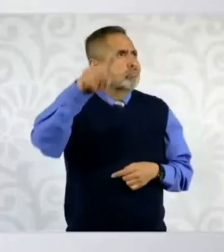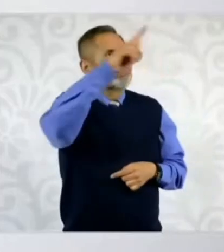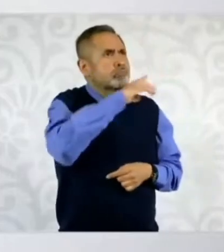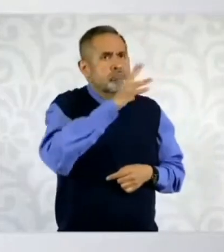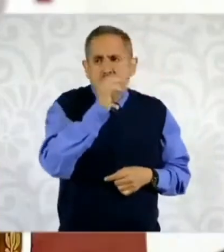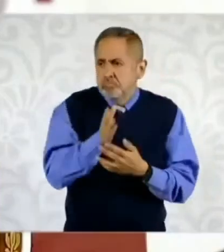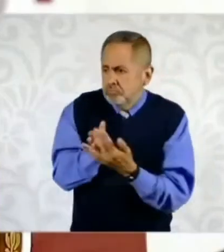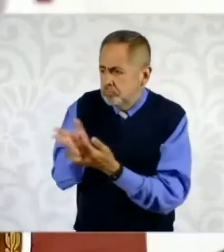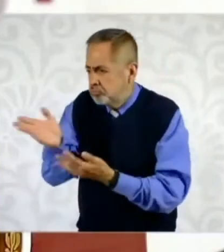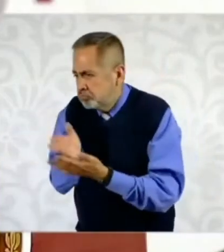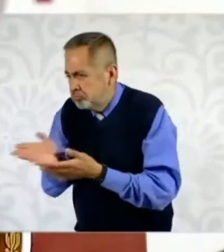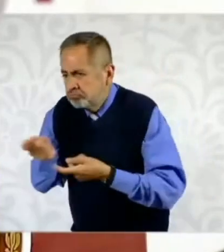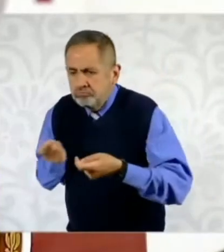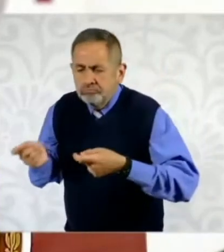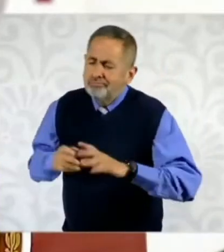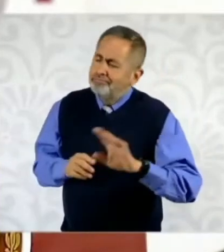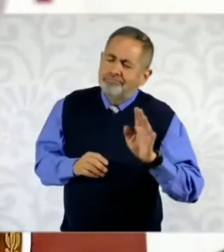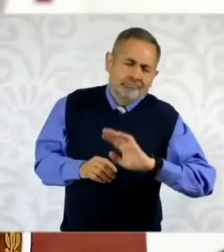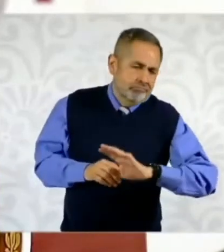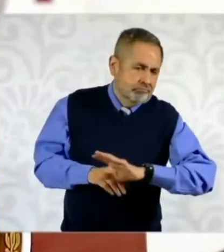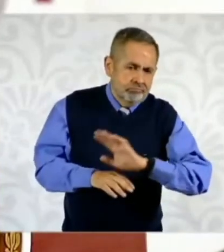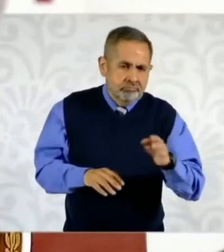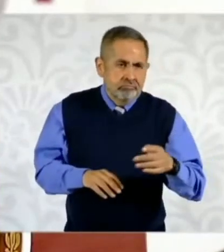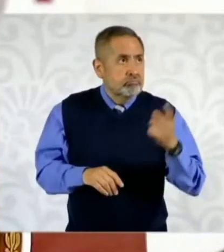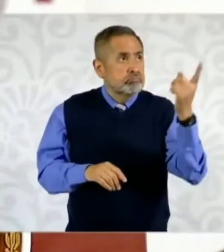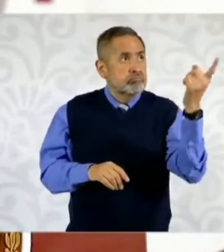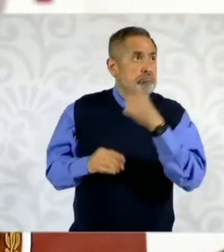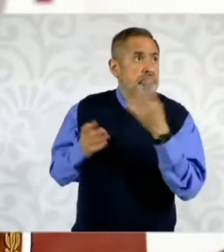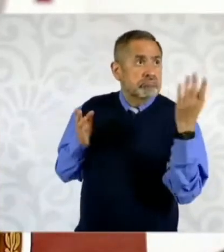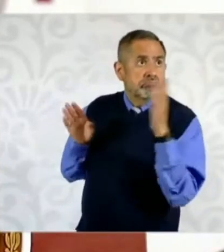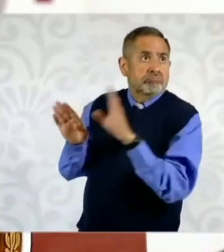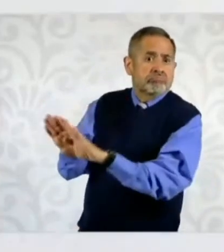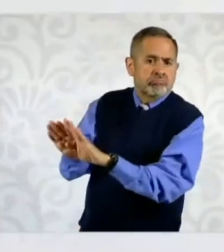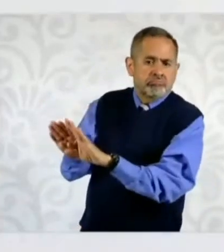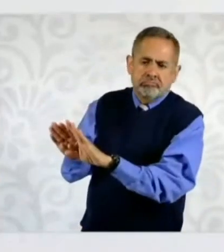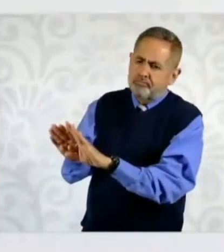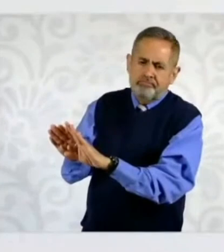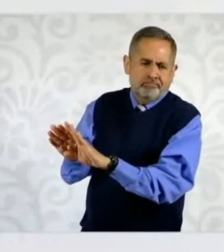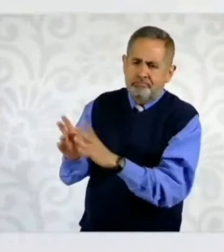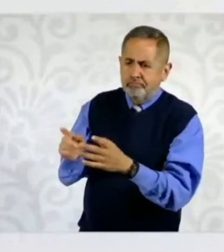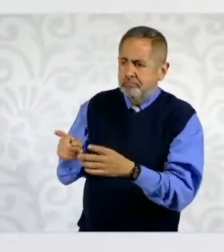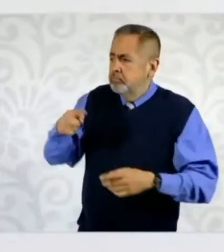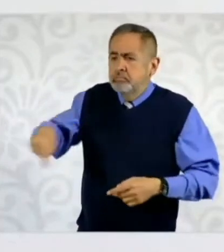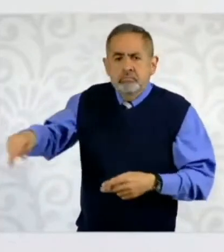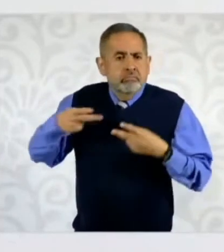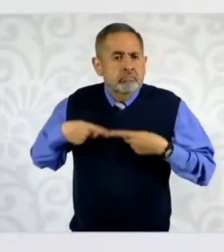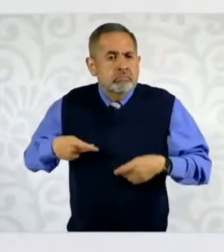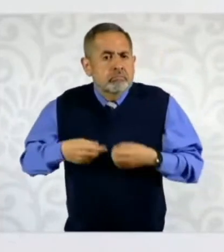haber intervención. Y además el bloqueo a quien afecte es al pueblo.